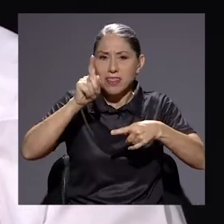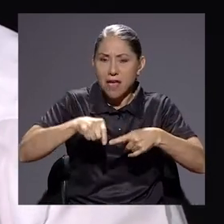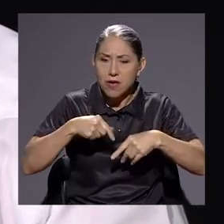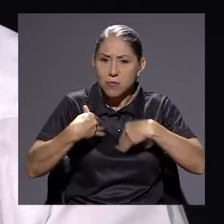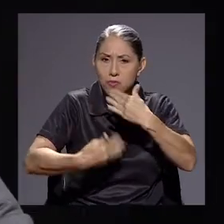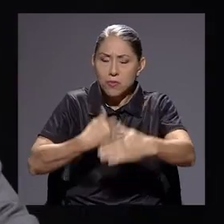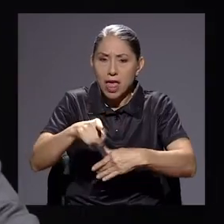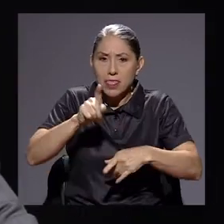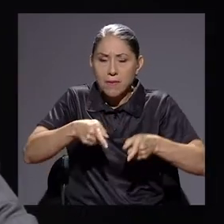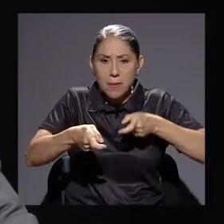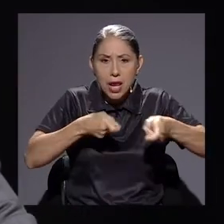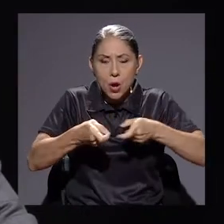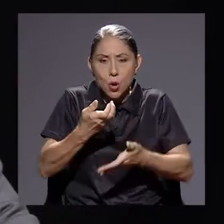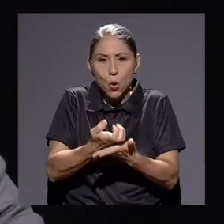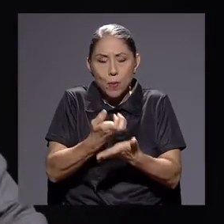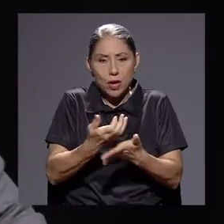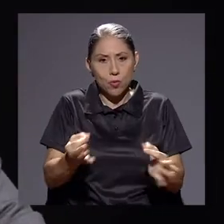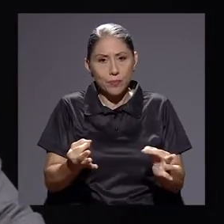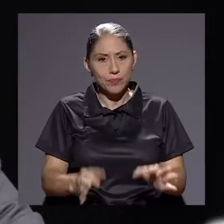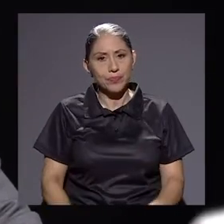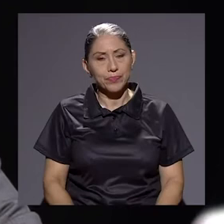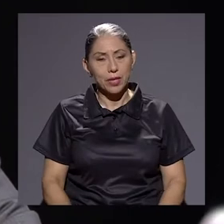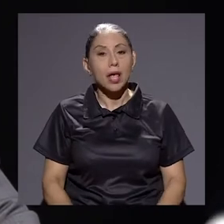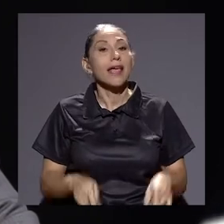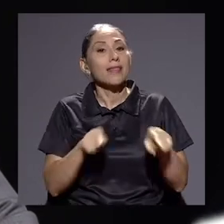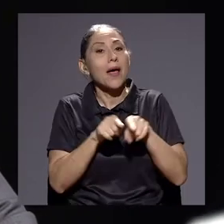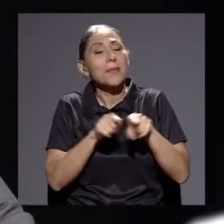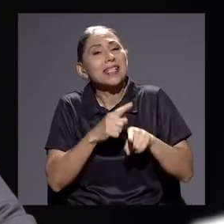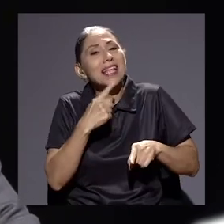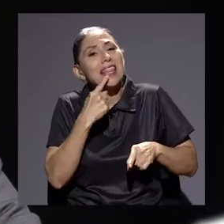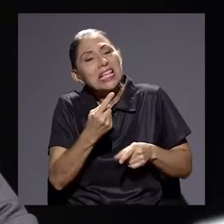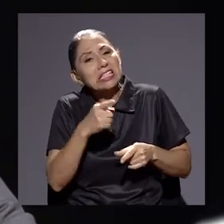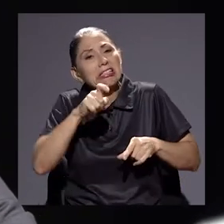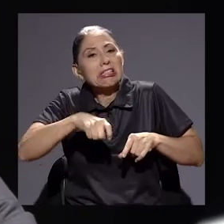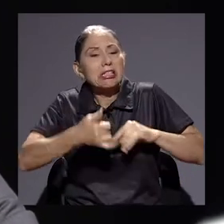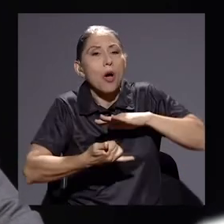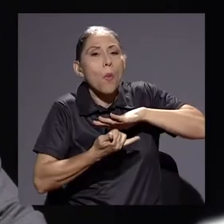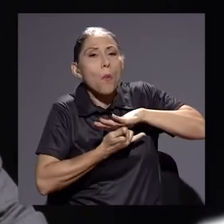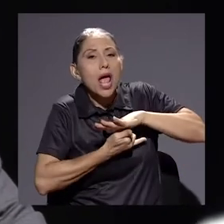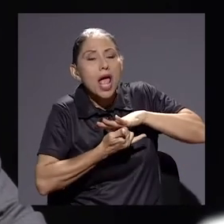manejo económico nacional. ¿Se insiste en el discurso también de un metro?